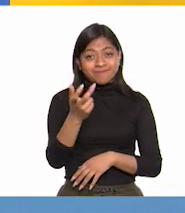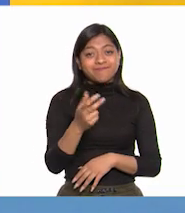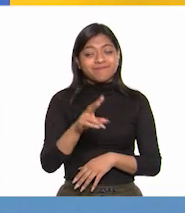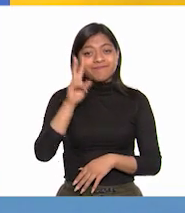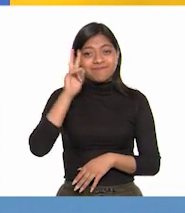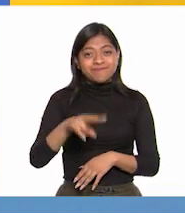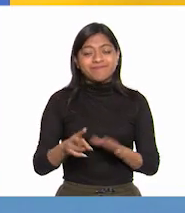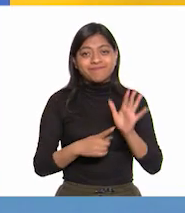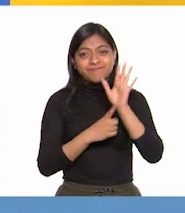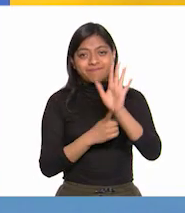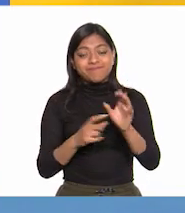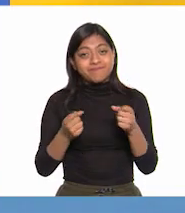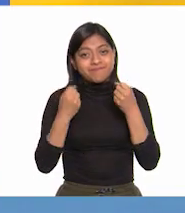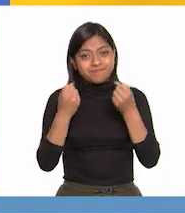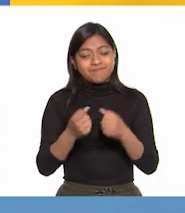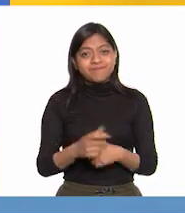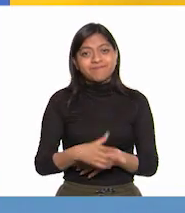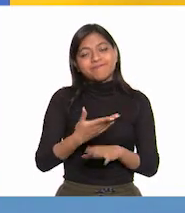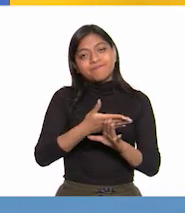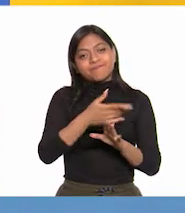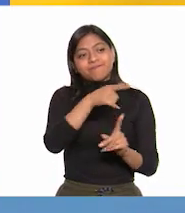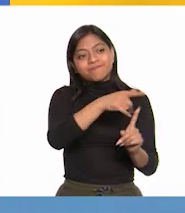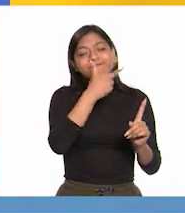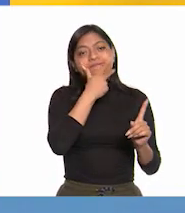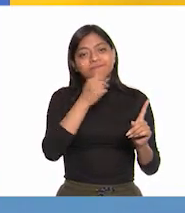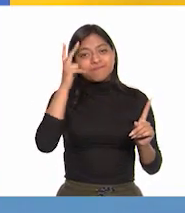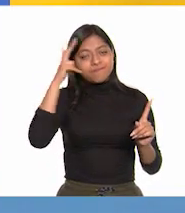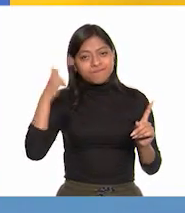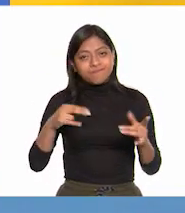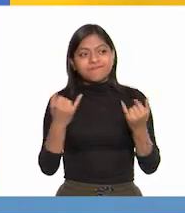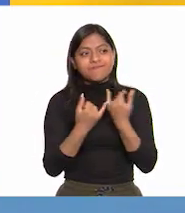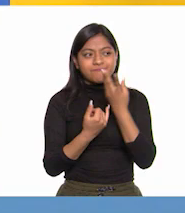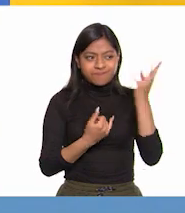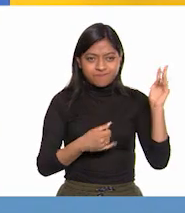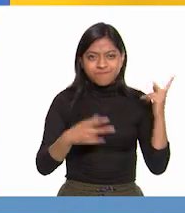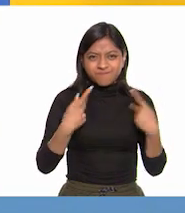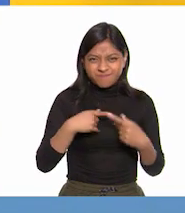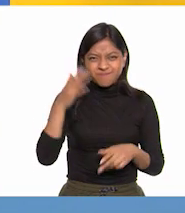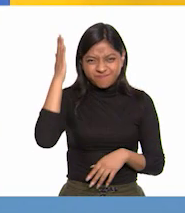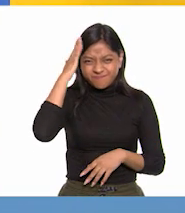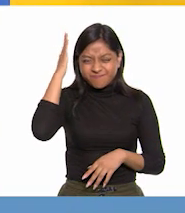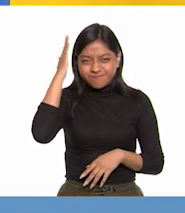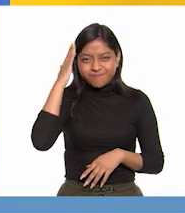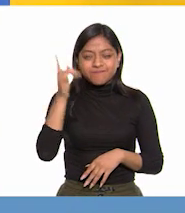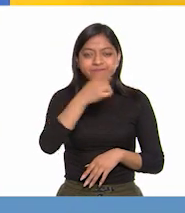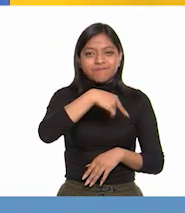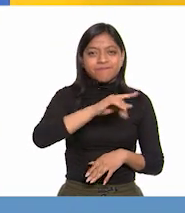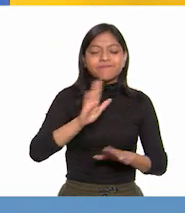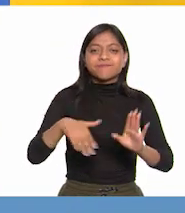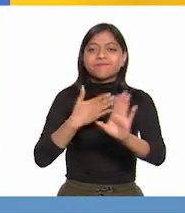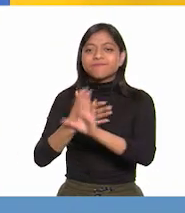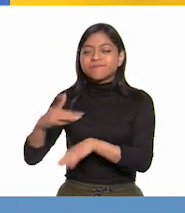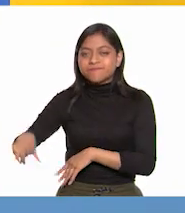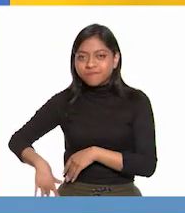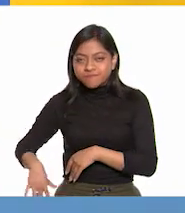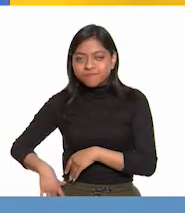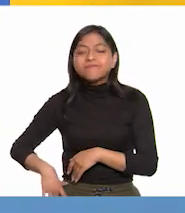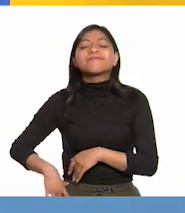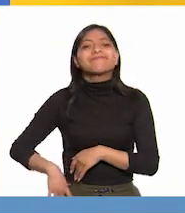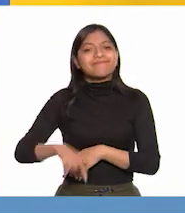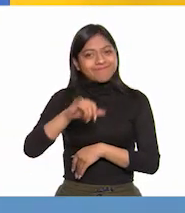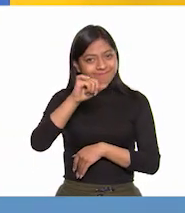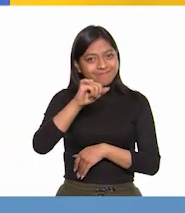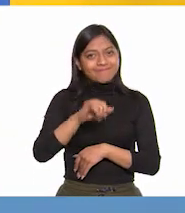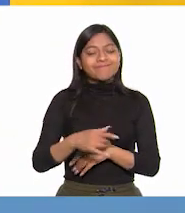Bueno, la muerte de Hidalgo y de los otros caudillos fue un golpe muy duro para los insurgentes. Sin embargo,